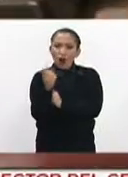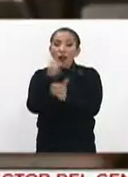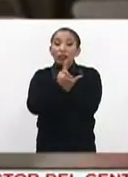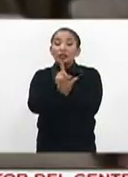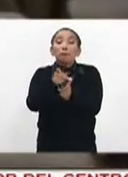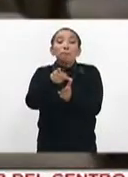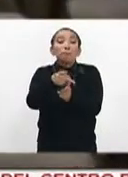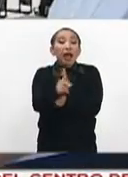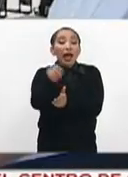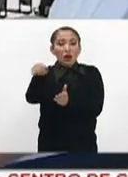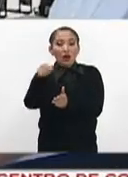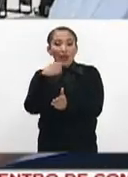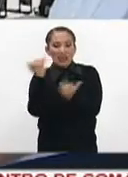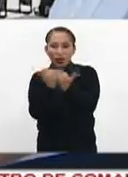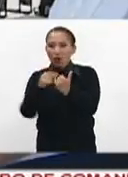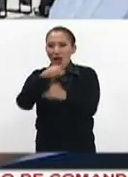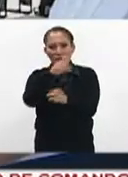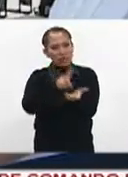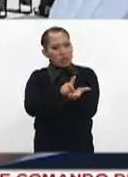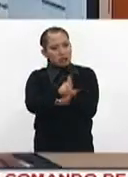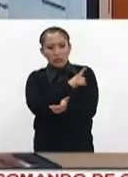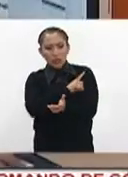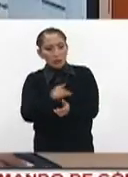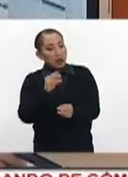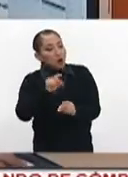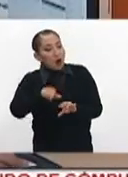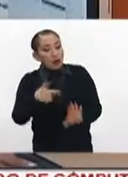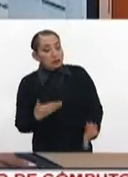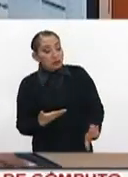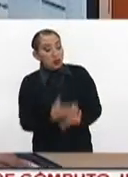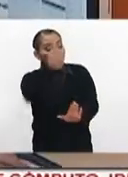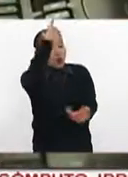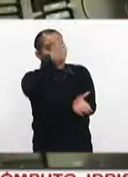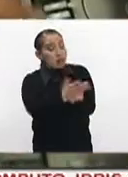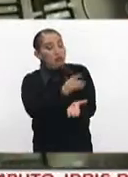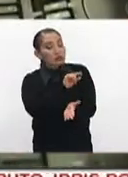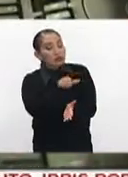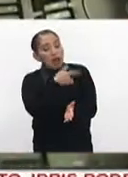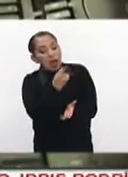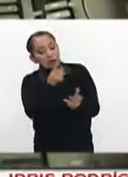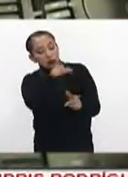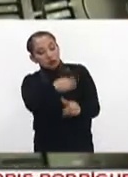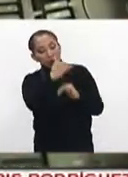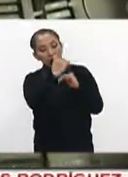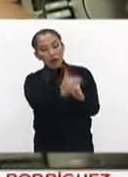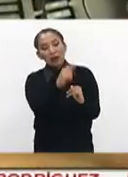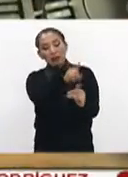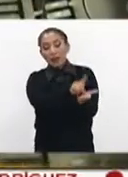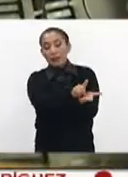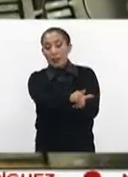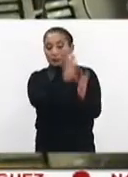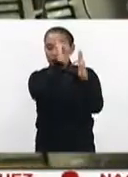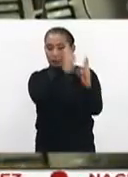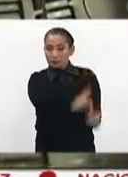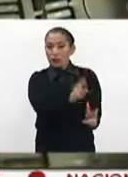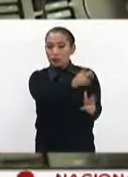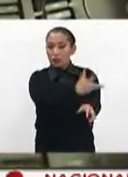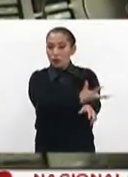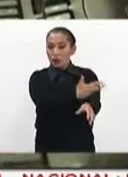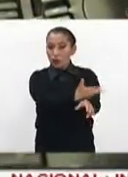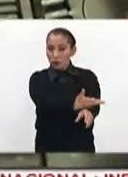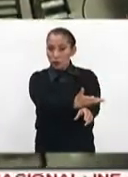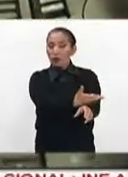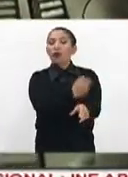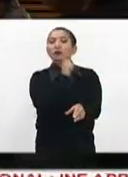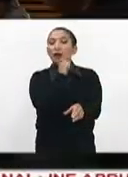derechos. Sin embargo, al igual que todo derecho, no es de carácter absoluto si no encuentra su límite en el derecho al honor y sobre